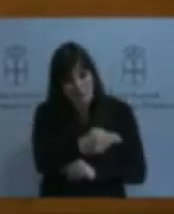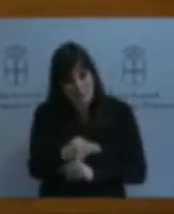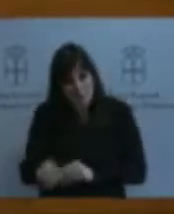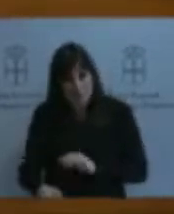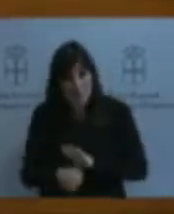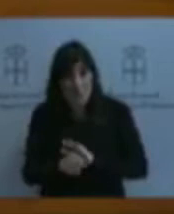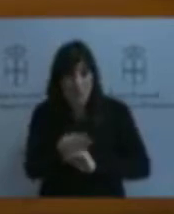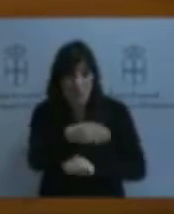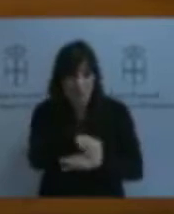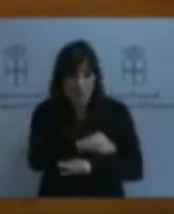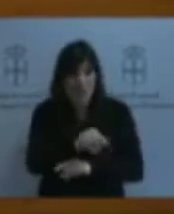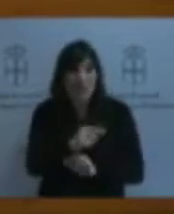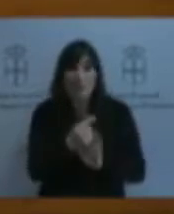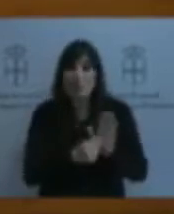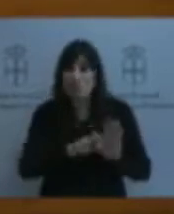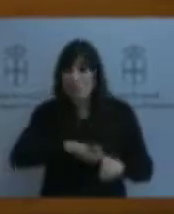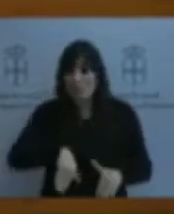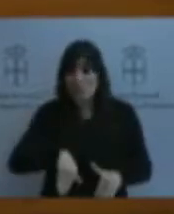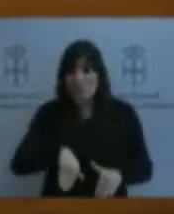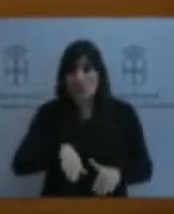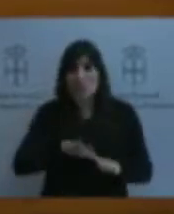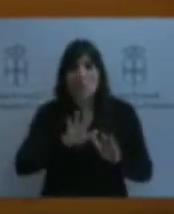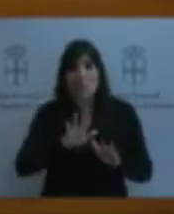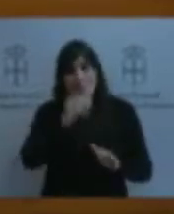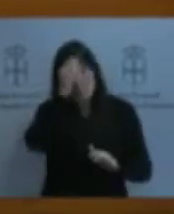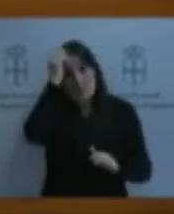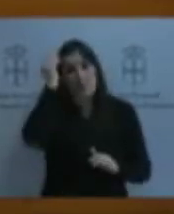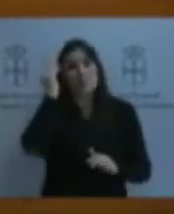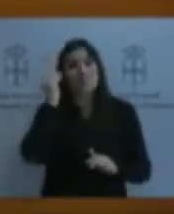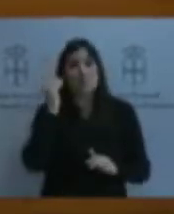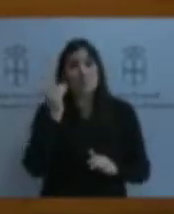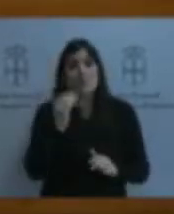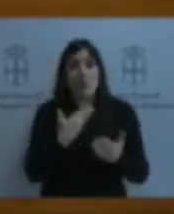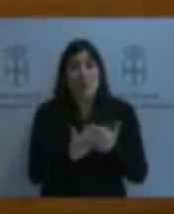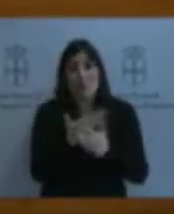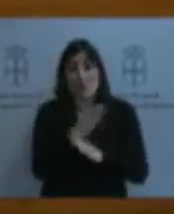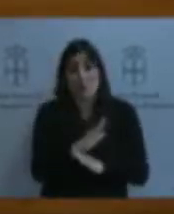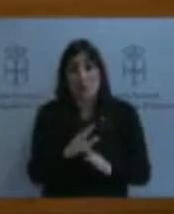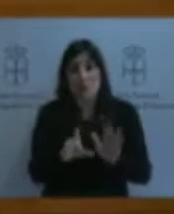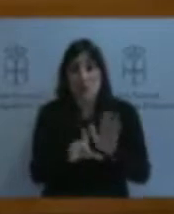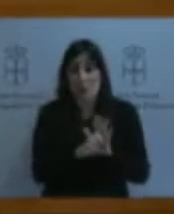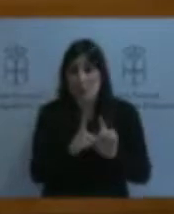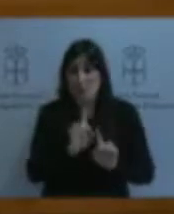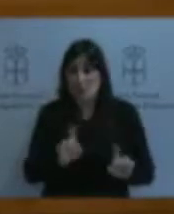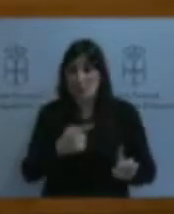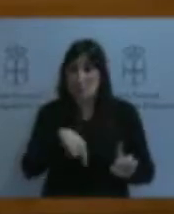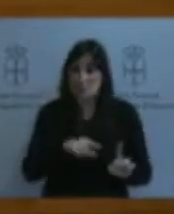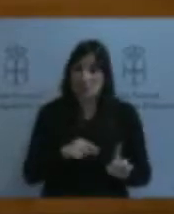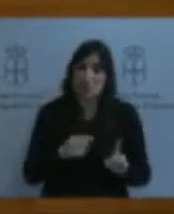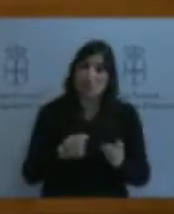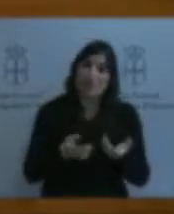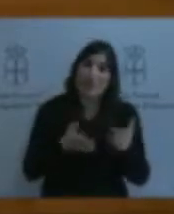pero como hacemos referencia en toda la proposición de ley a pesca artesanal, lo quería explicar ahora,